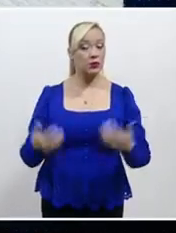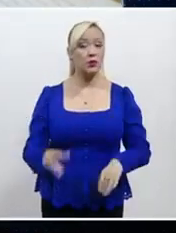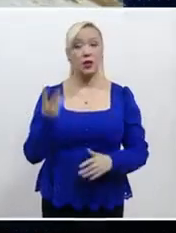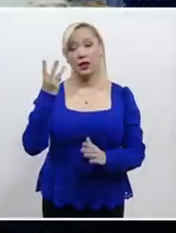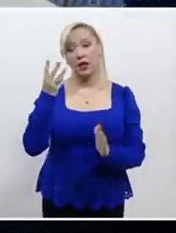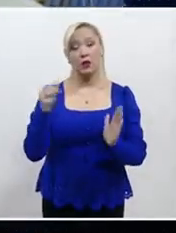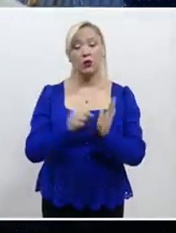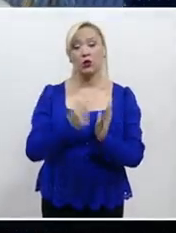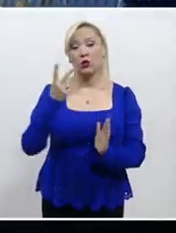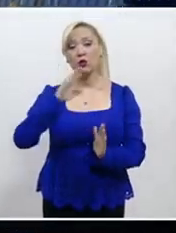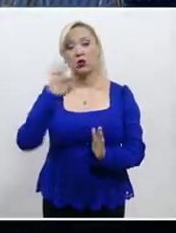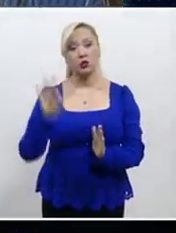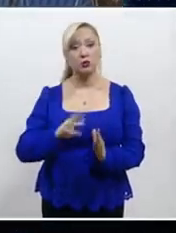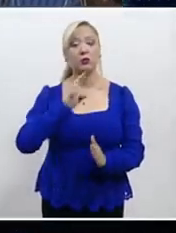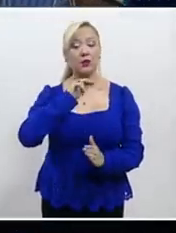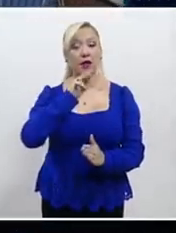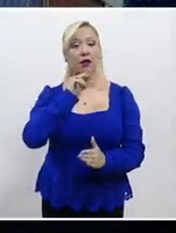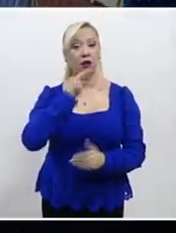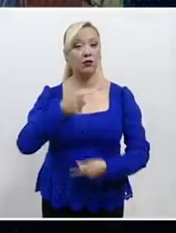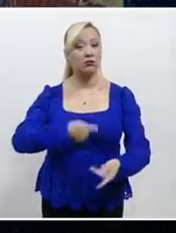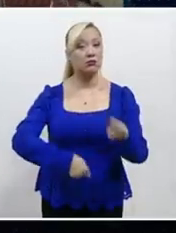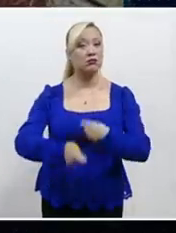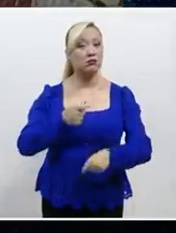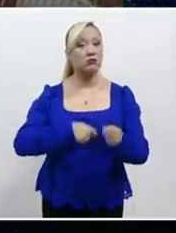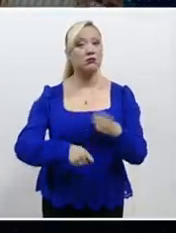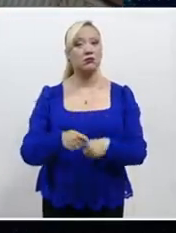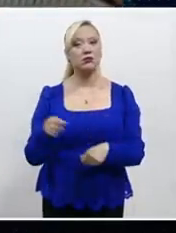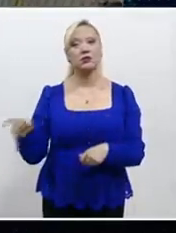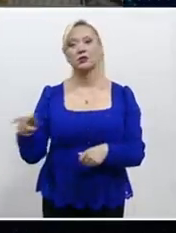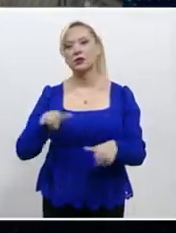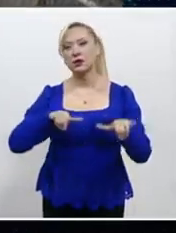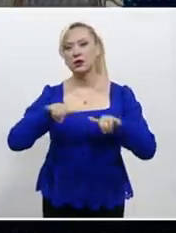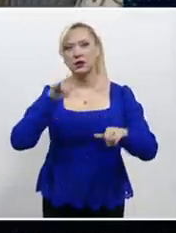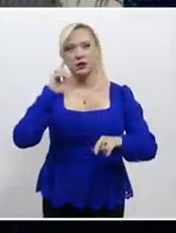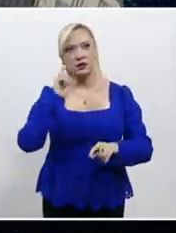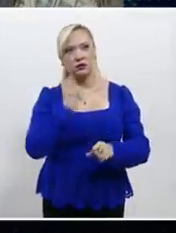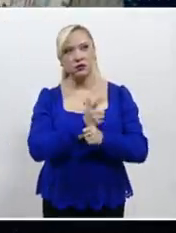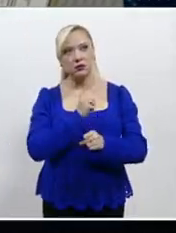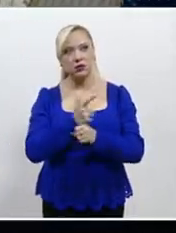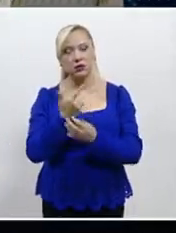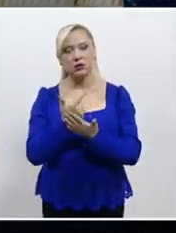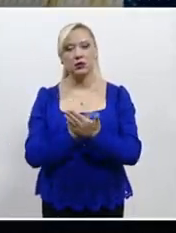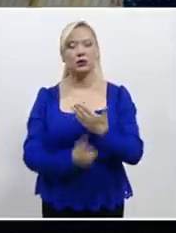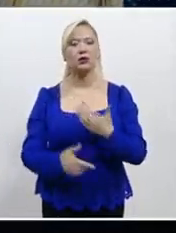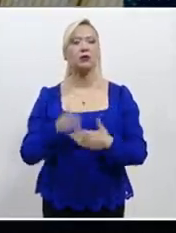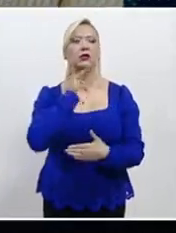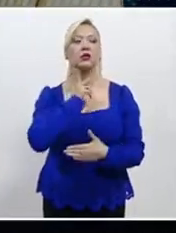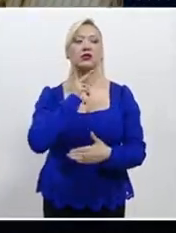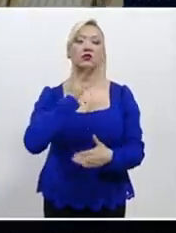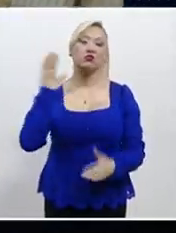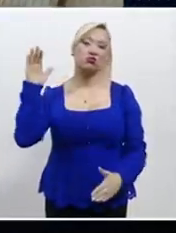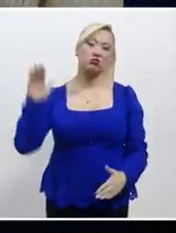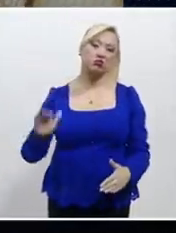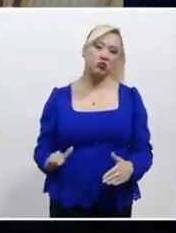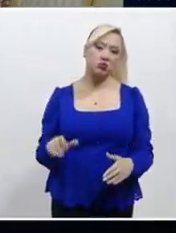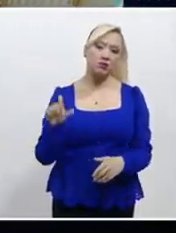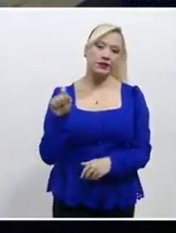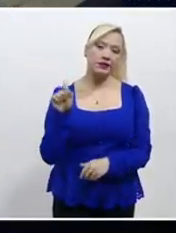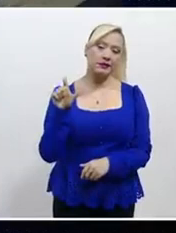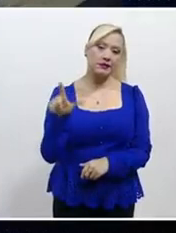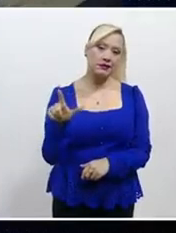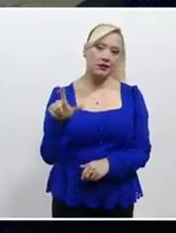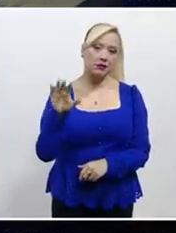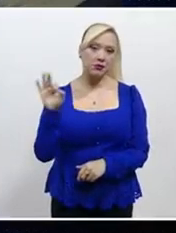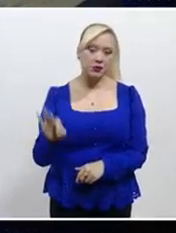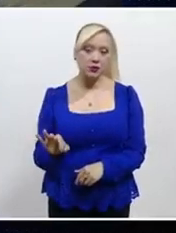de 3.2%, según cifras del Inegi. Las exportaciones petroleras registraron un descenso de 27.6%,